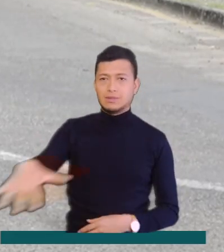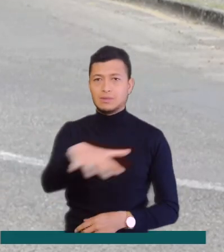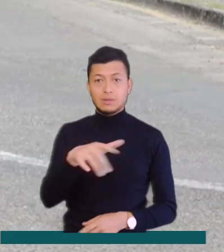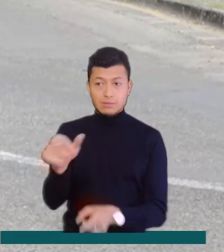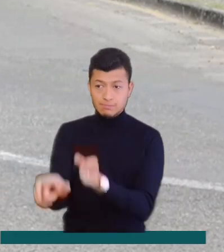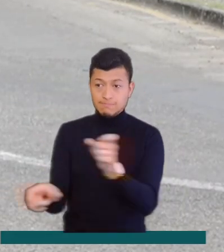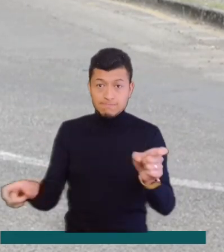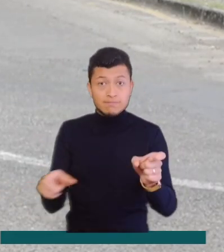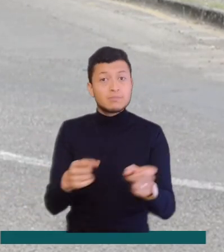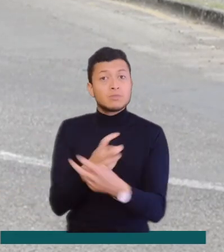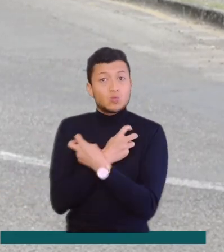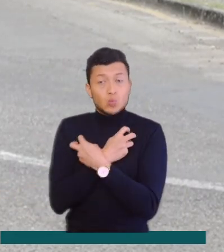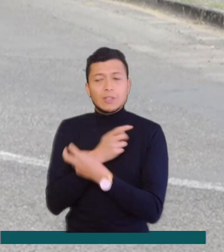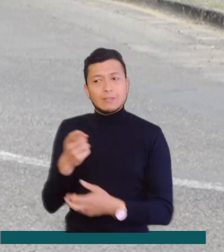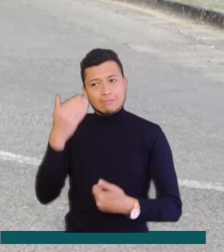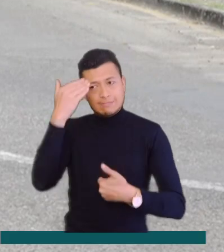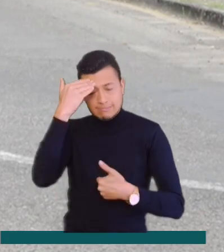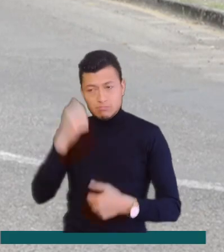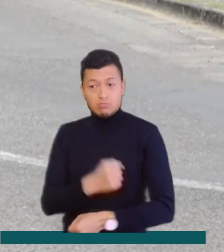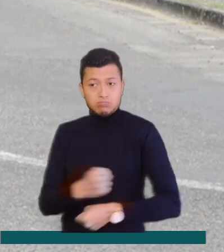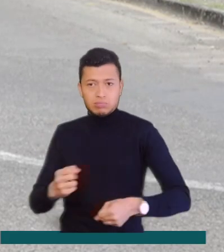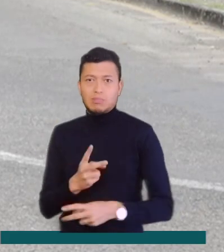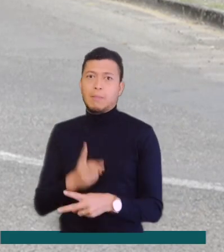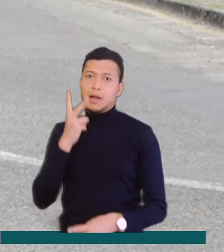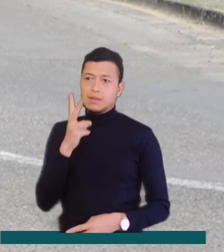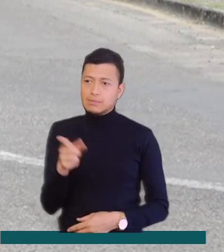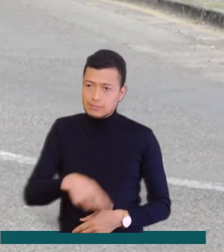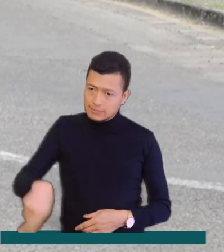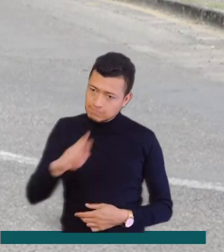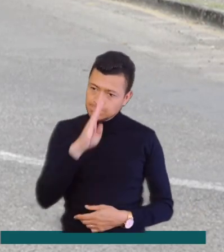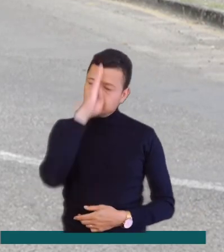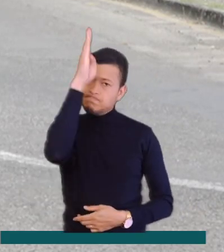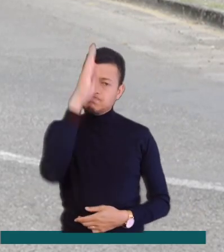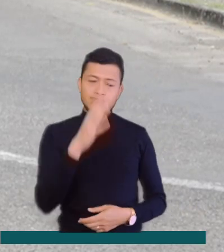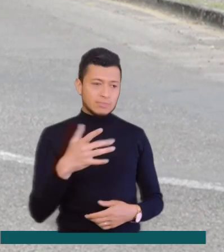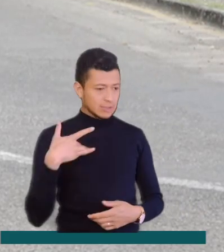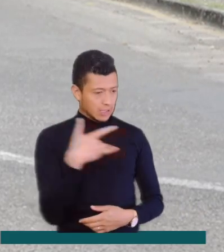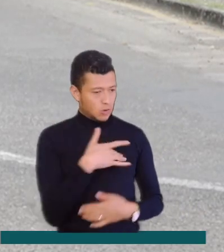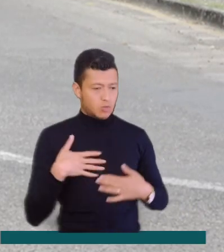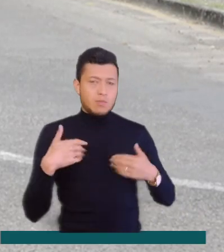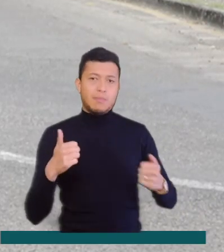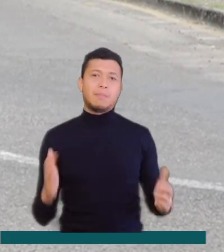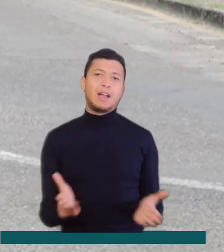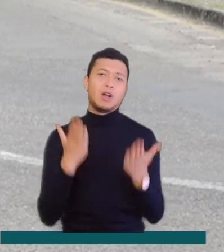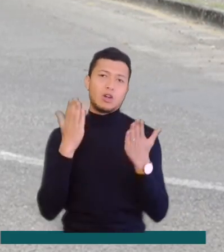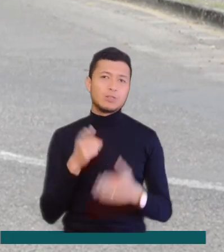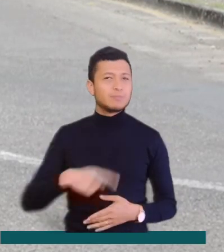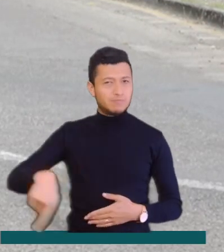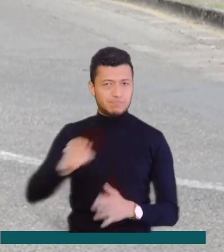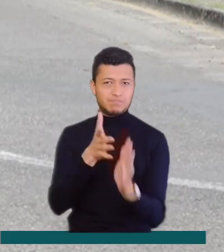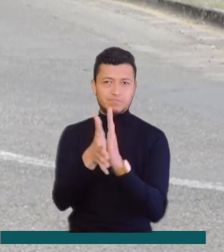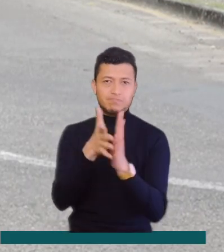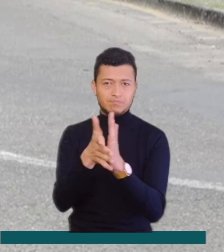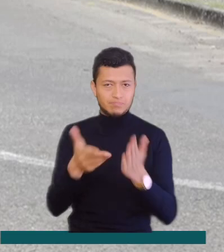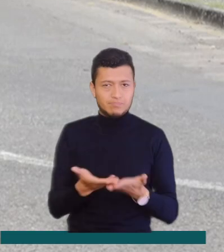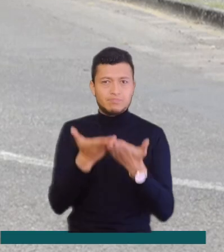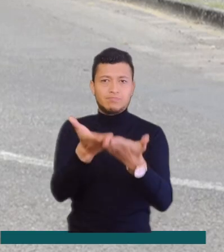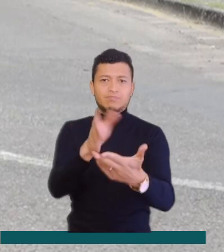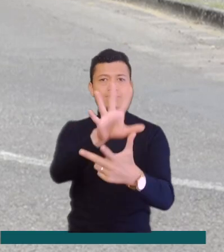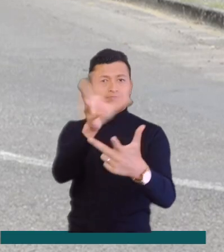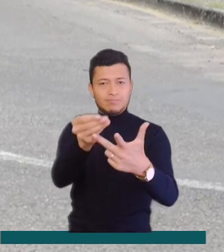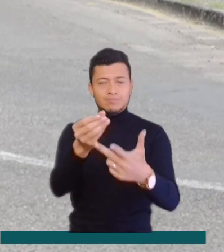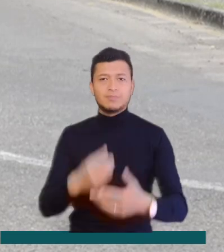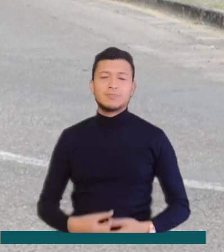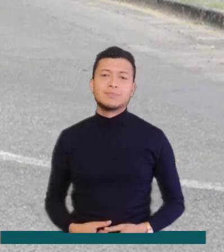sopitas tomen conciencia de los riesgos de la obesidad y opten por tomar hábitos más saludables. Desde la ciudad de Neiva, informó Andrea Beltrán del